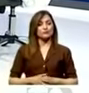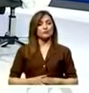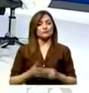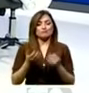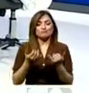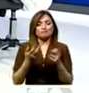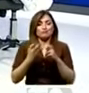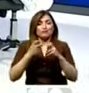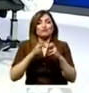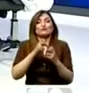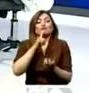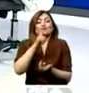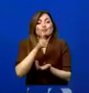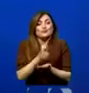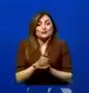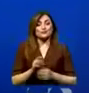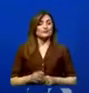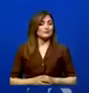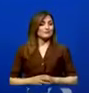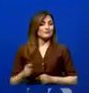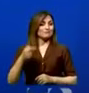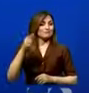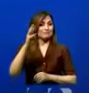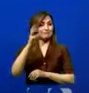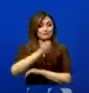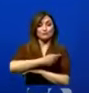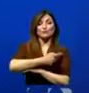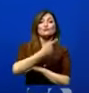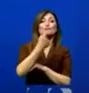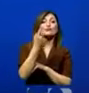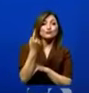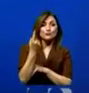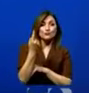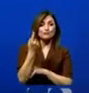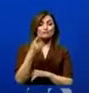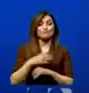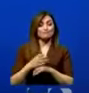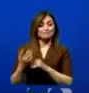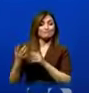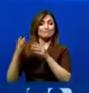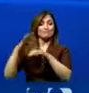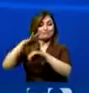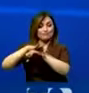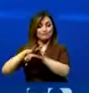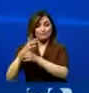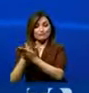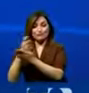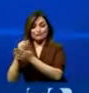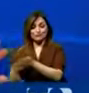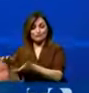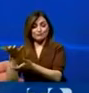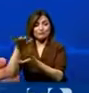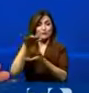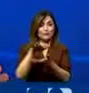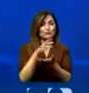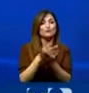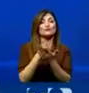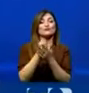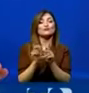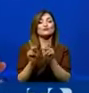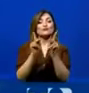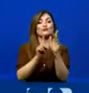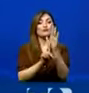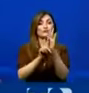ese es un problema real. En los siguientes 60 días llegarán acá los billetes de acuerdo con el plan que ha